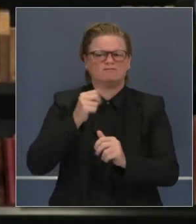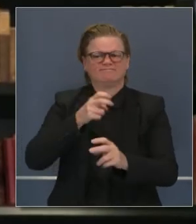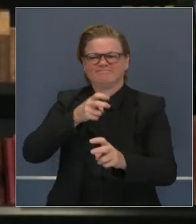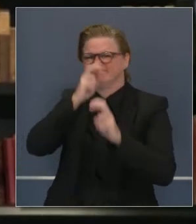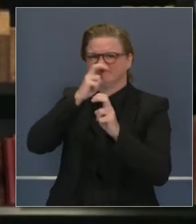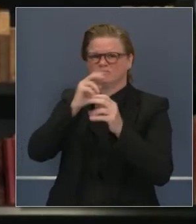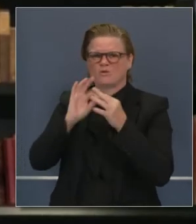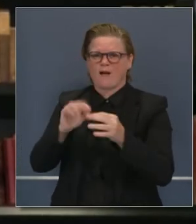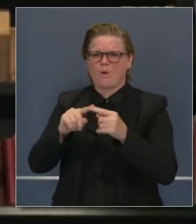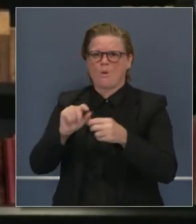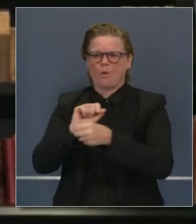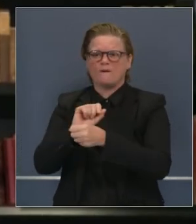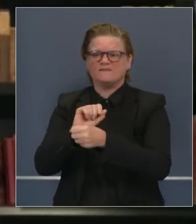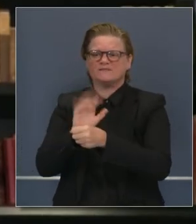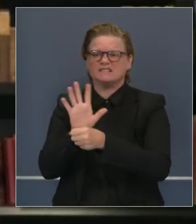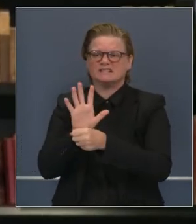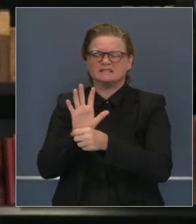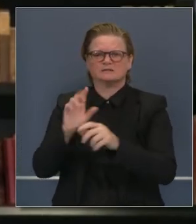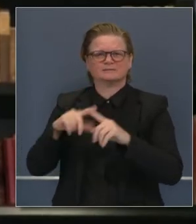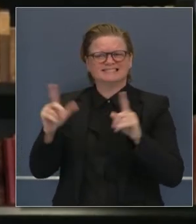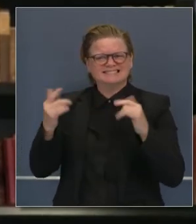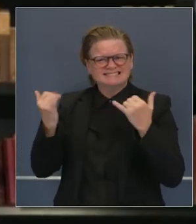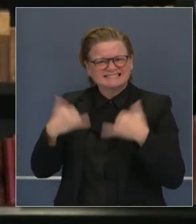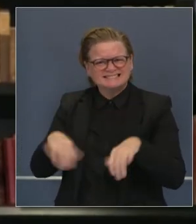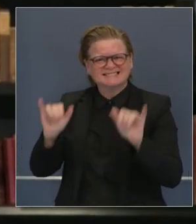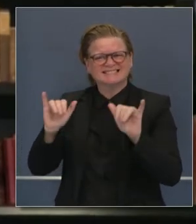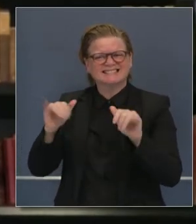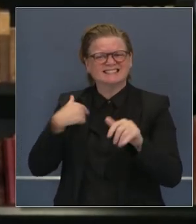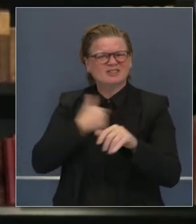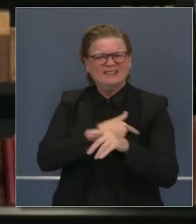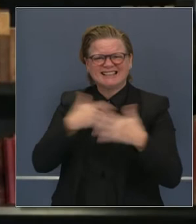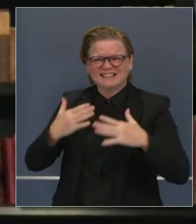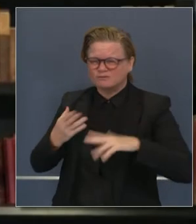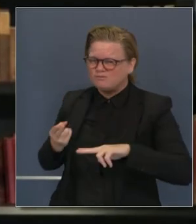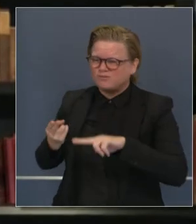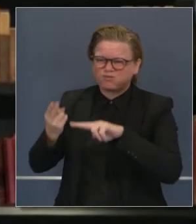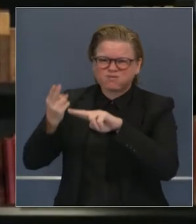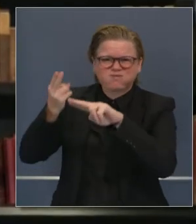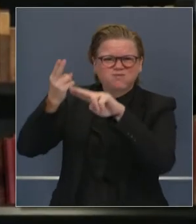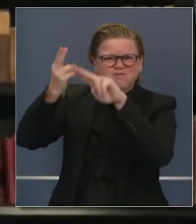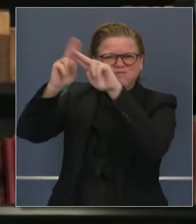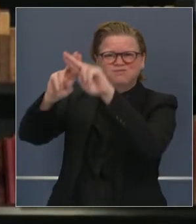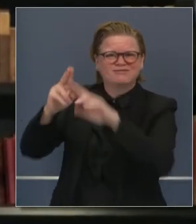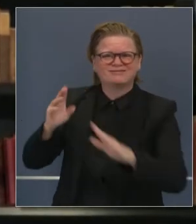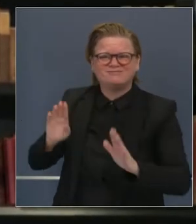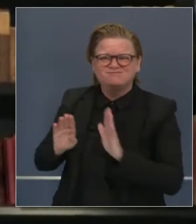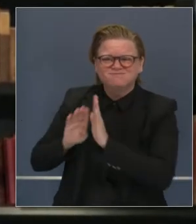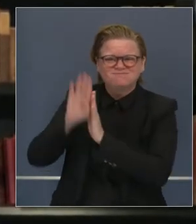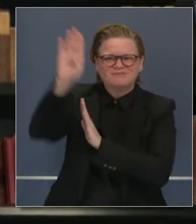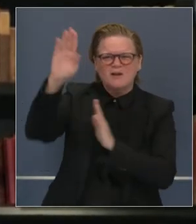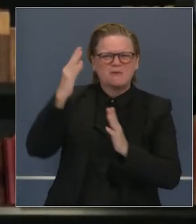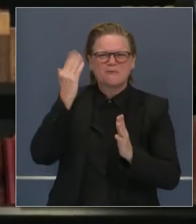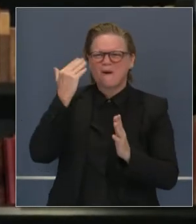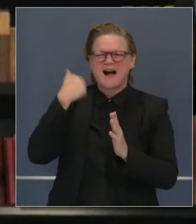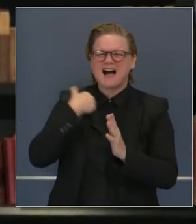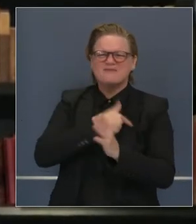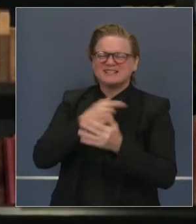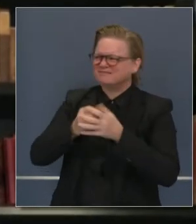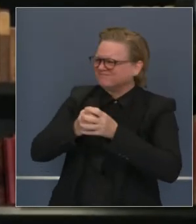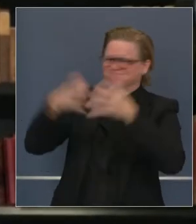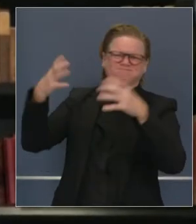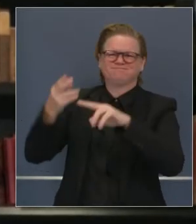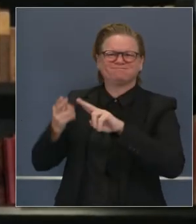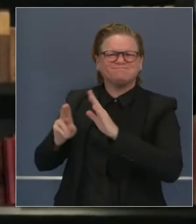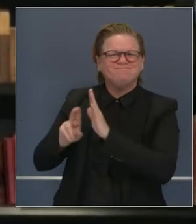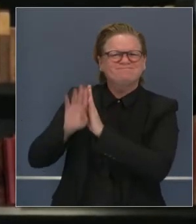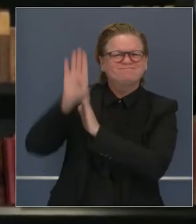estrictos en cuanto a las restricciones de COVID, pero seguimos viendo que estallan los casos. ¿Por qué es